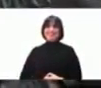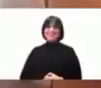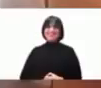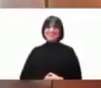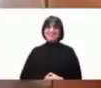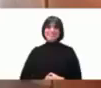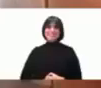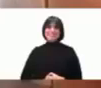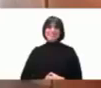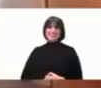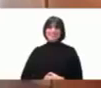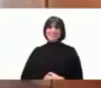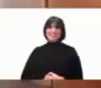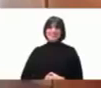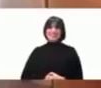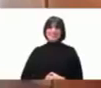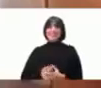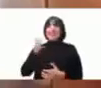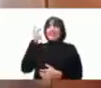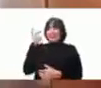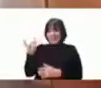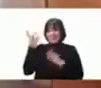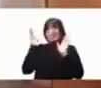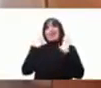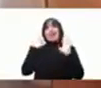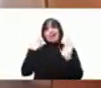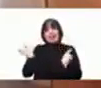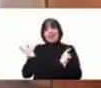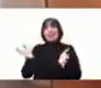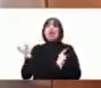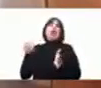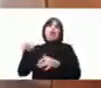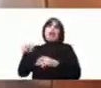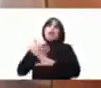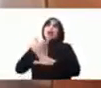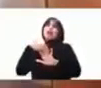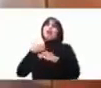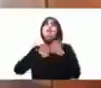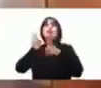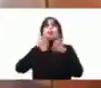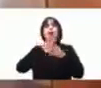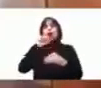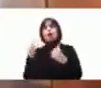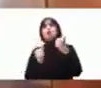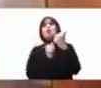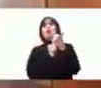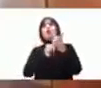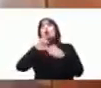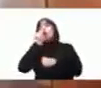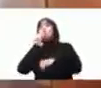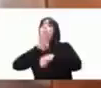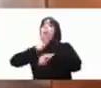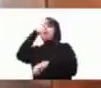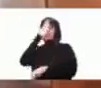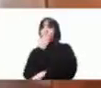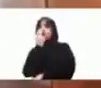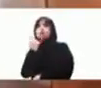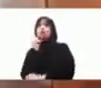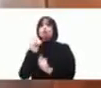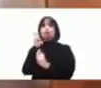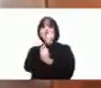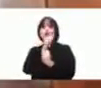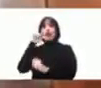carrera fue fue como se le diría trabajador empleado de los escultores grandes